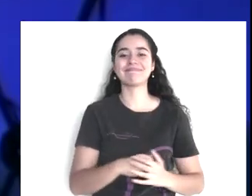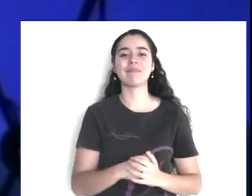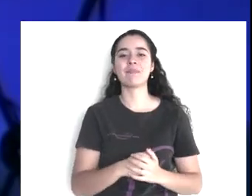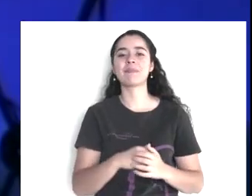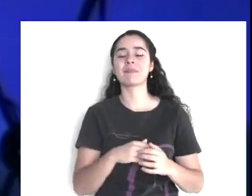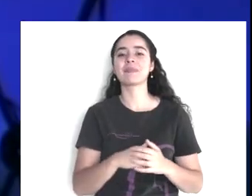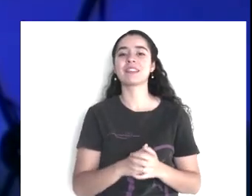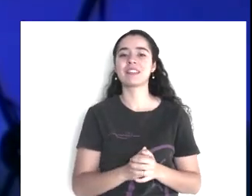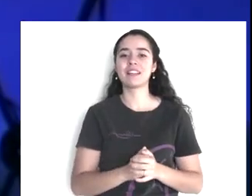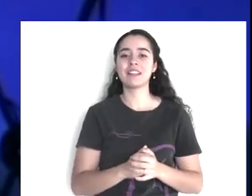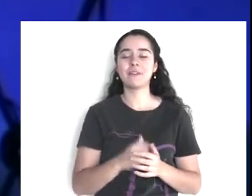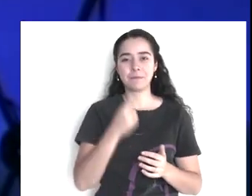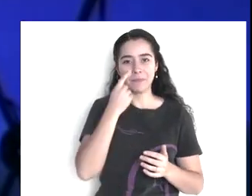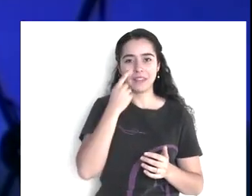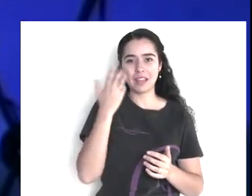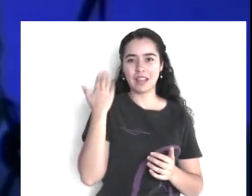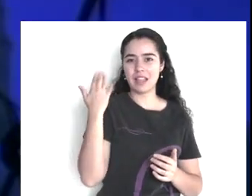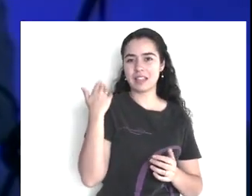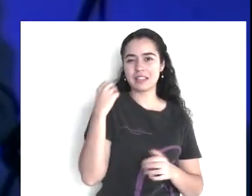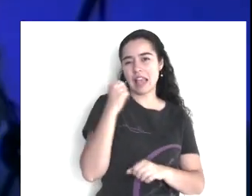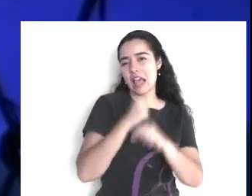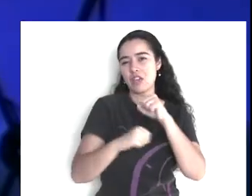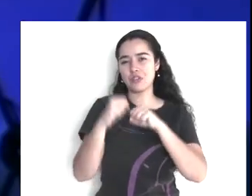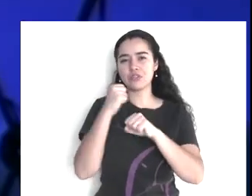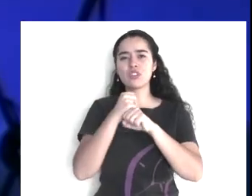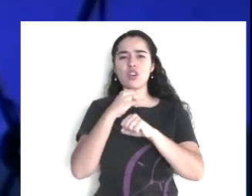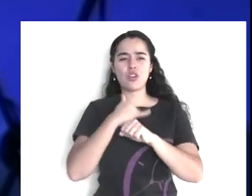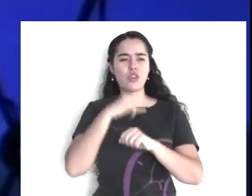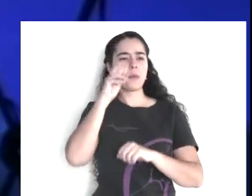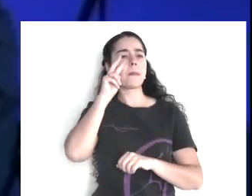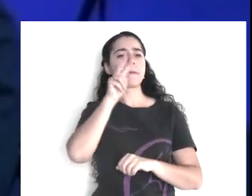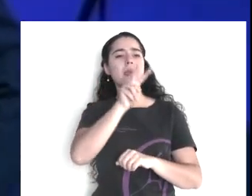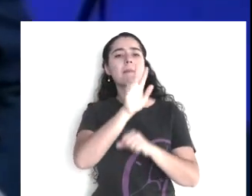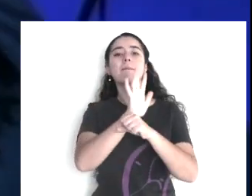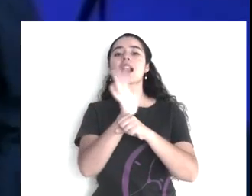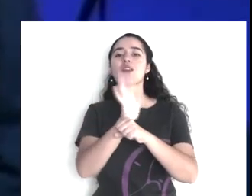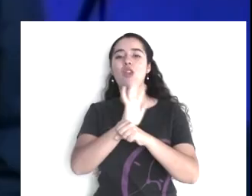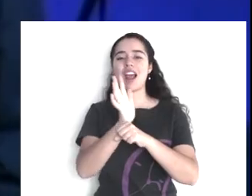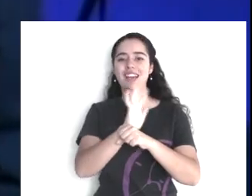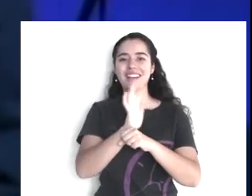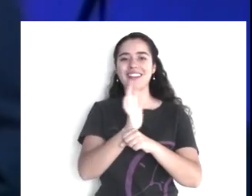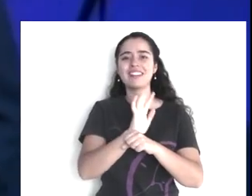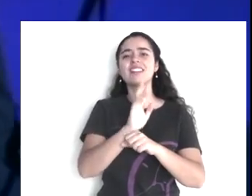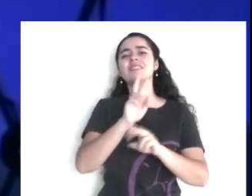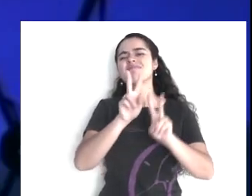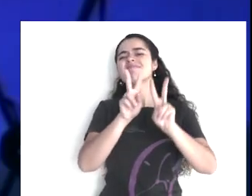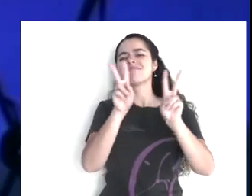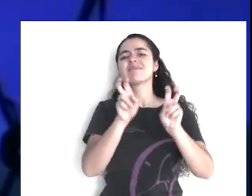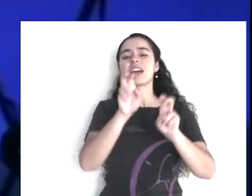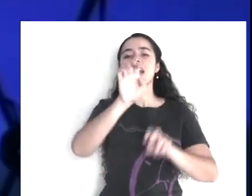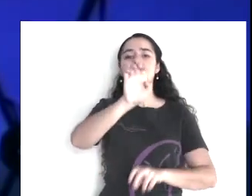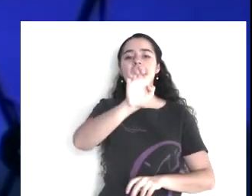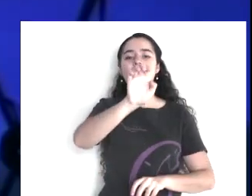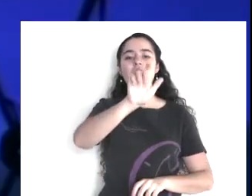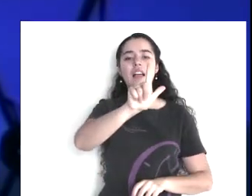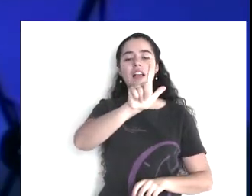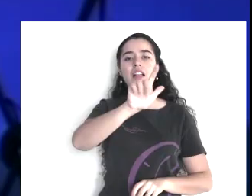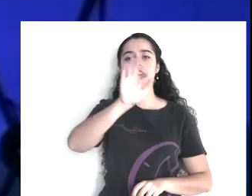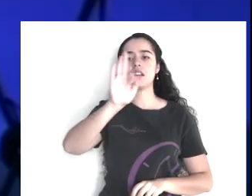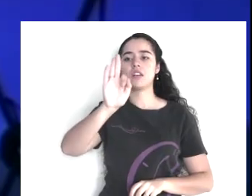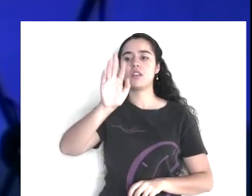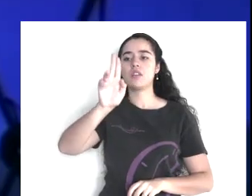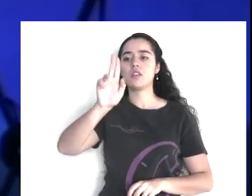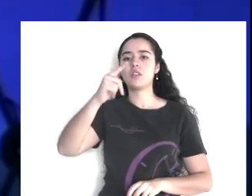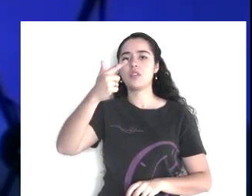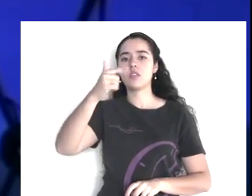Hace algunos años vi una película que se llama El Fugitivo, de Harrison Ford. No